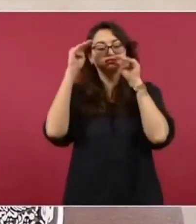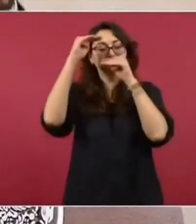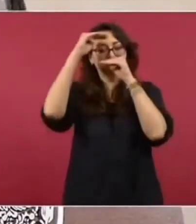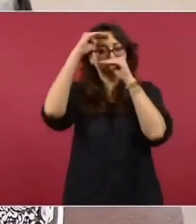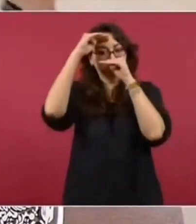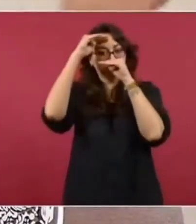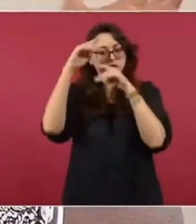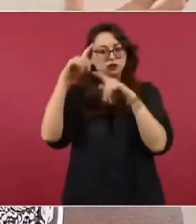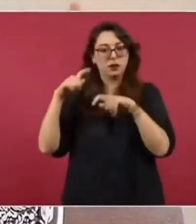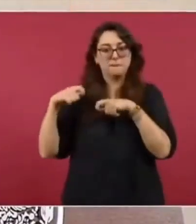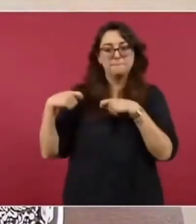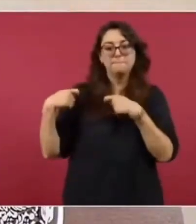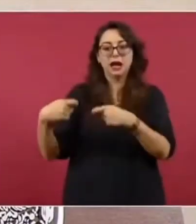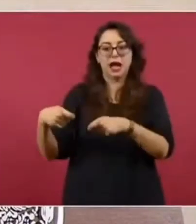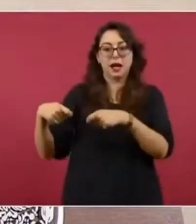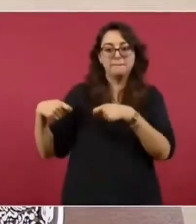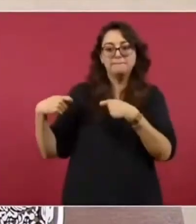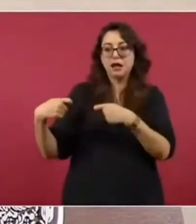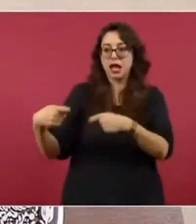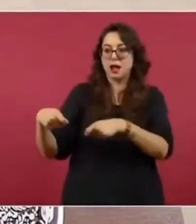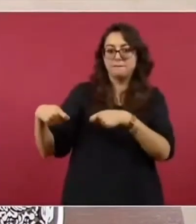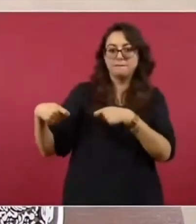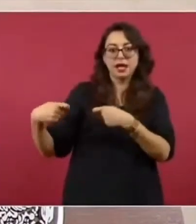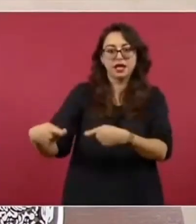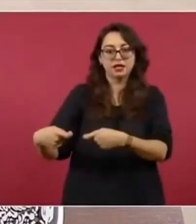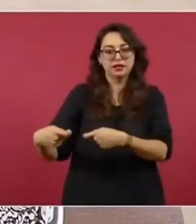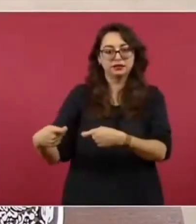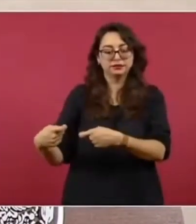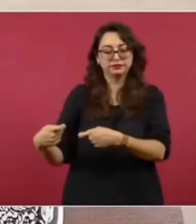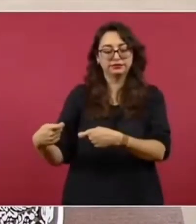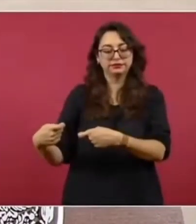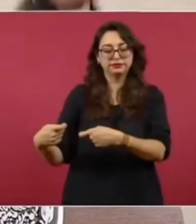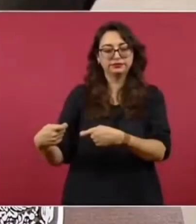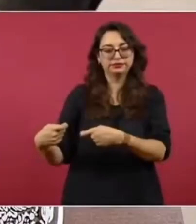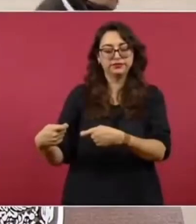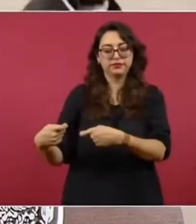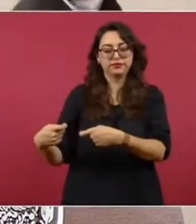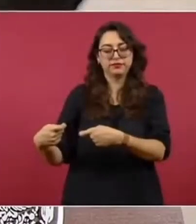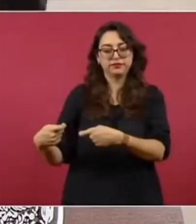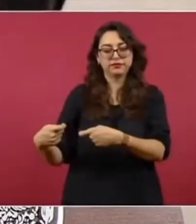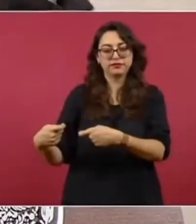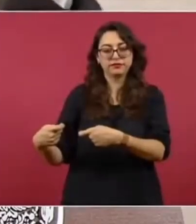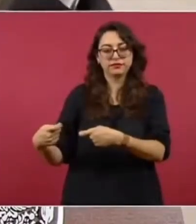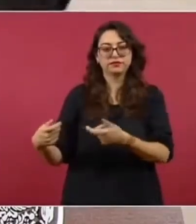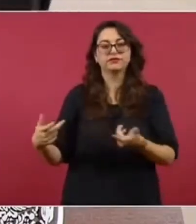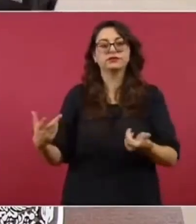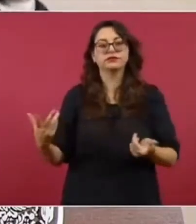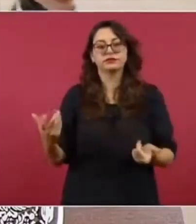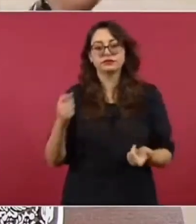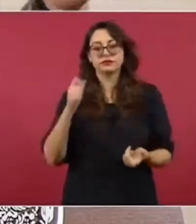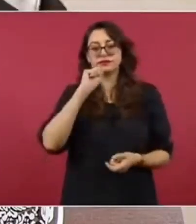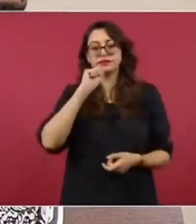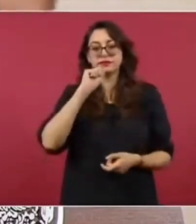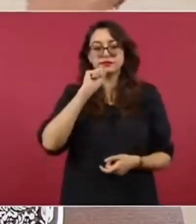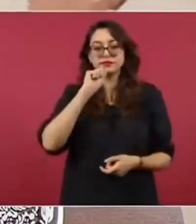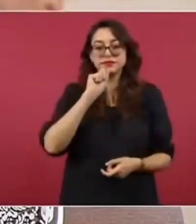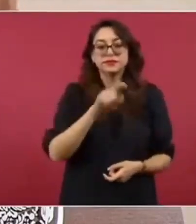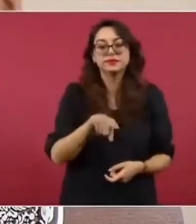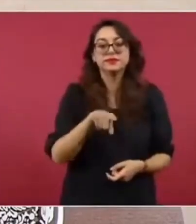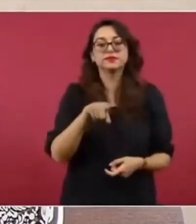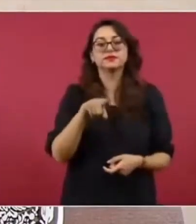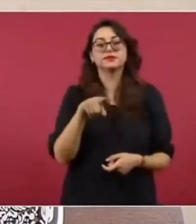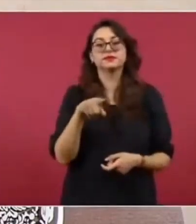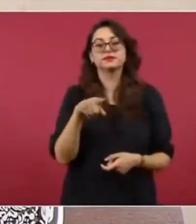filopanistas también fue el auge de las escuelas